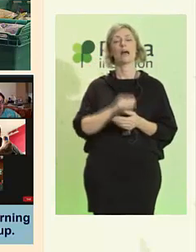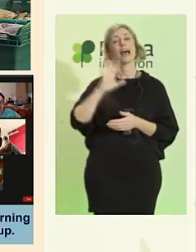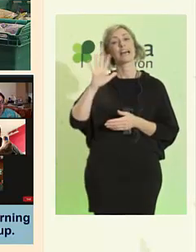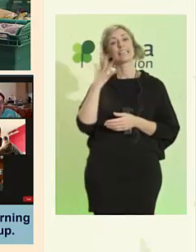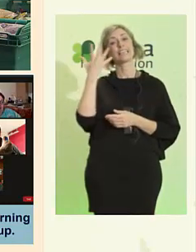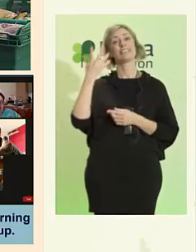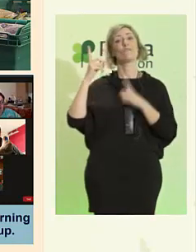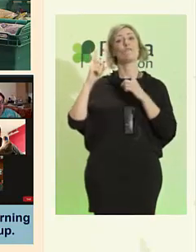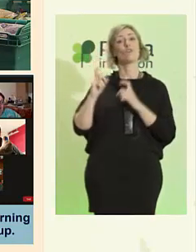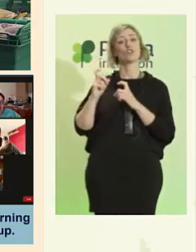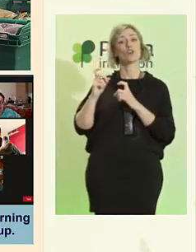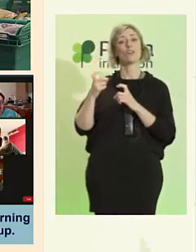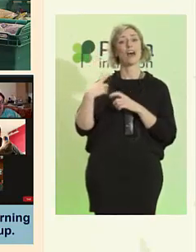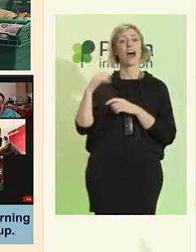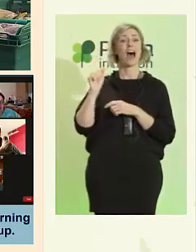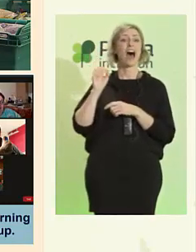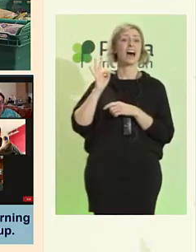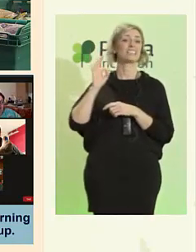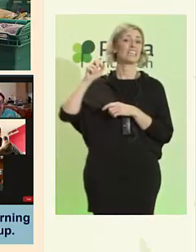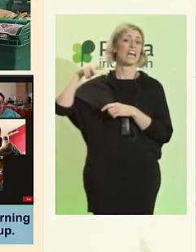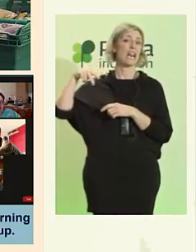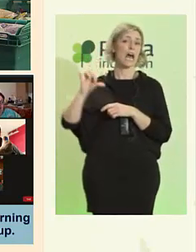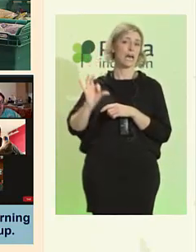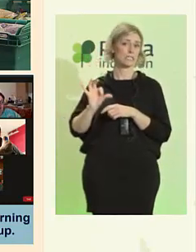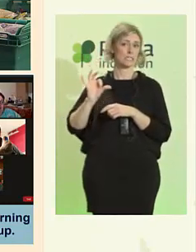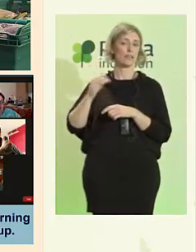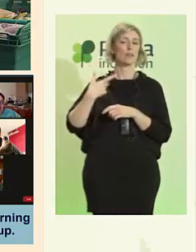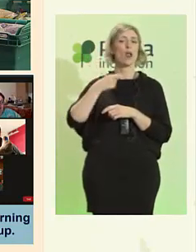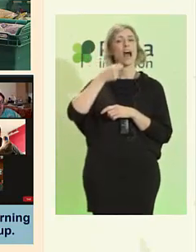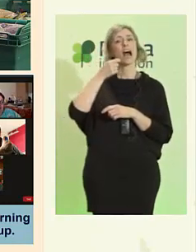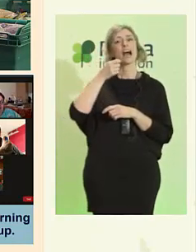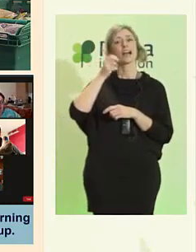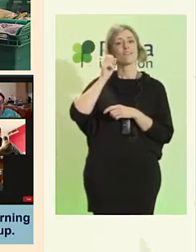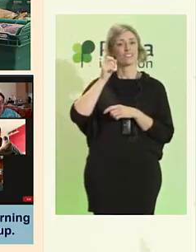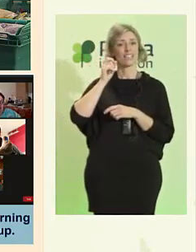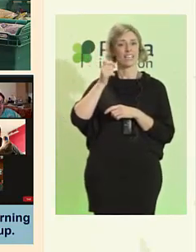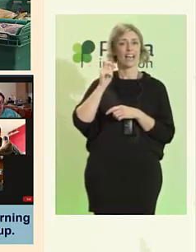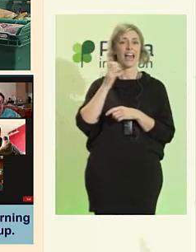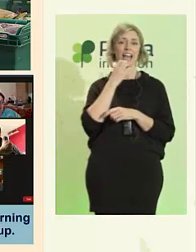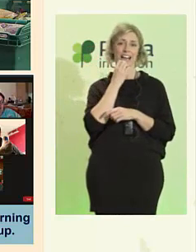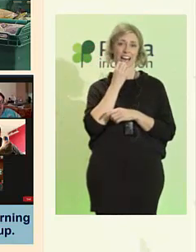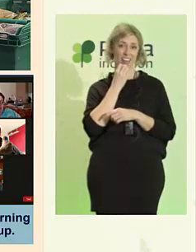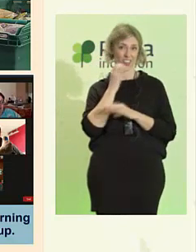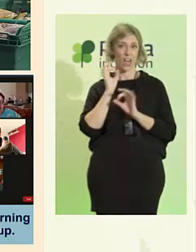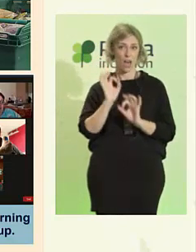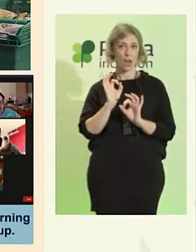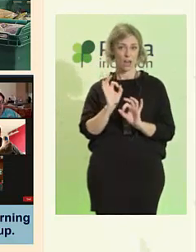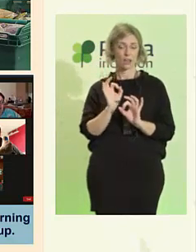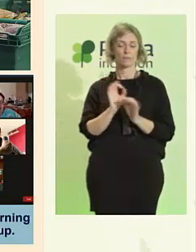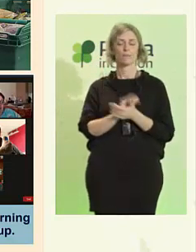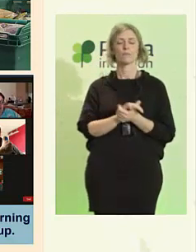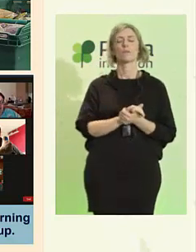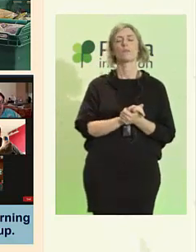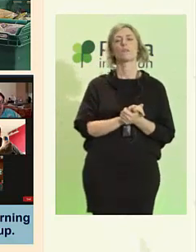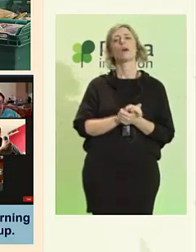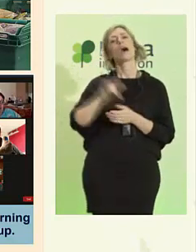imagen es de Atenas, del Café Mutilo, en Grecia. Allí a las personas con